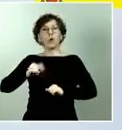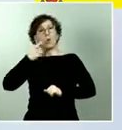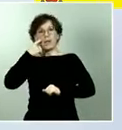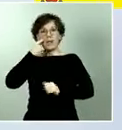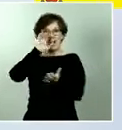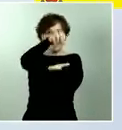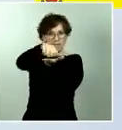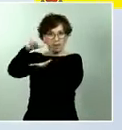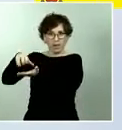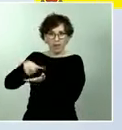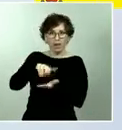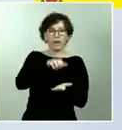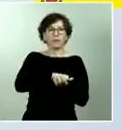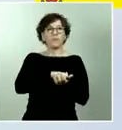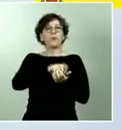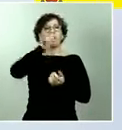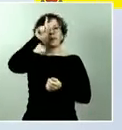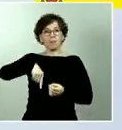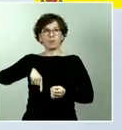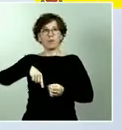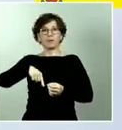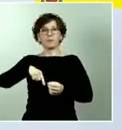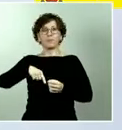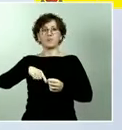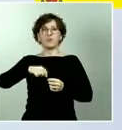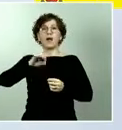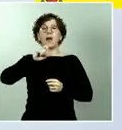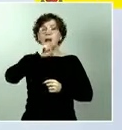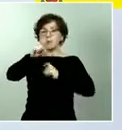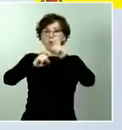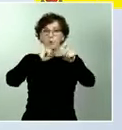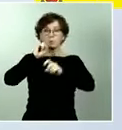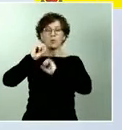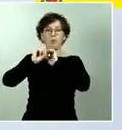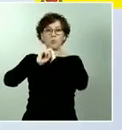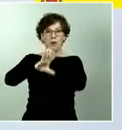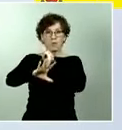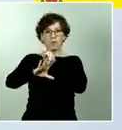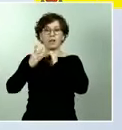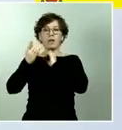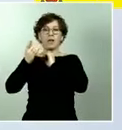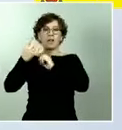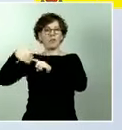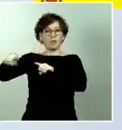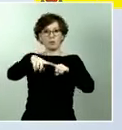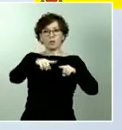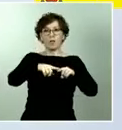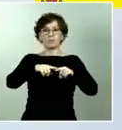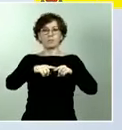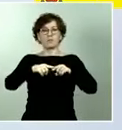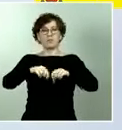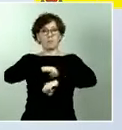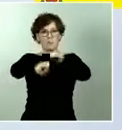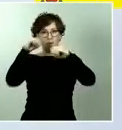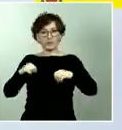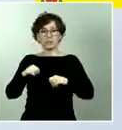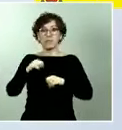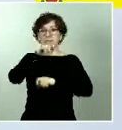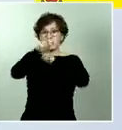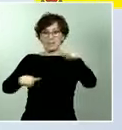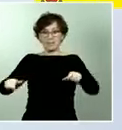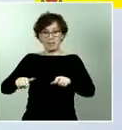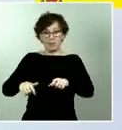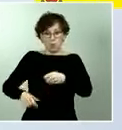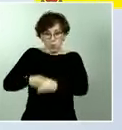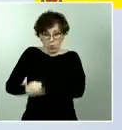y megafonía y la recomendación a los ciudadanos que tuvieran que desplazarse del uso de las formas de transporte que nos